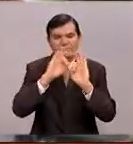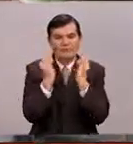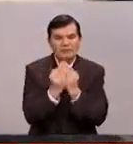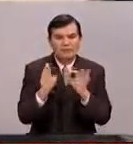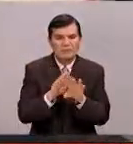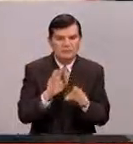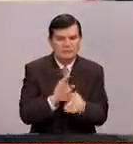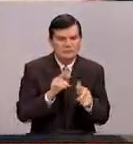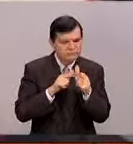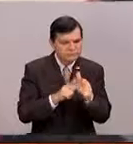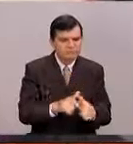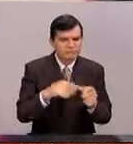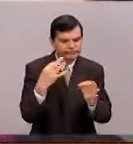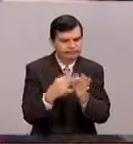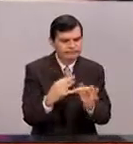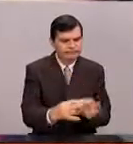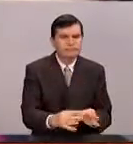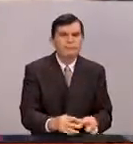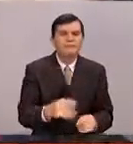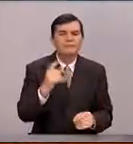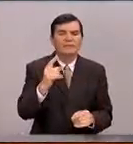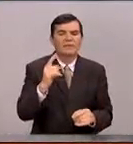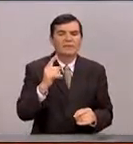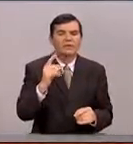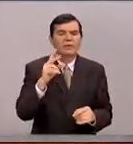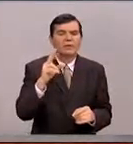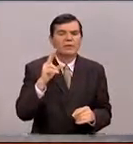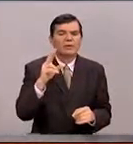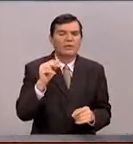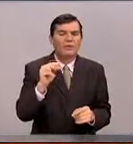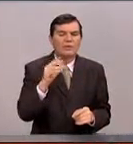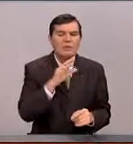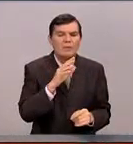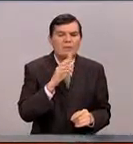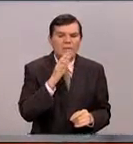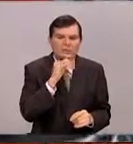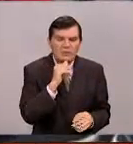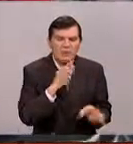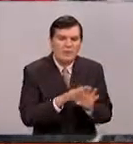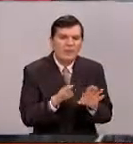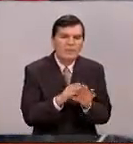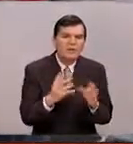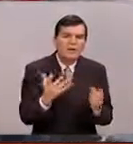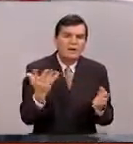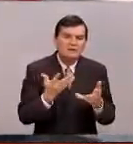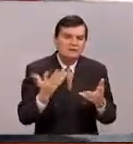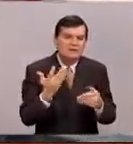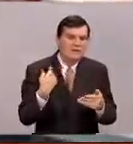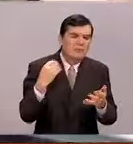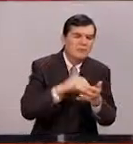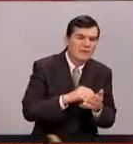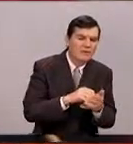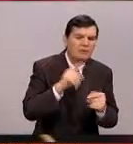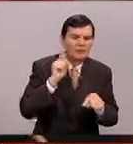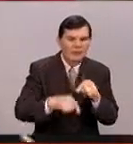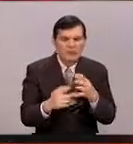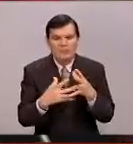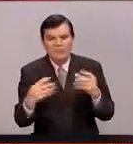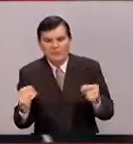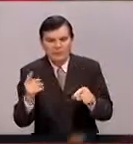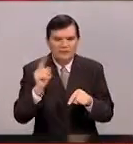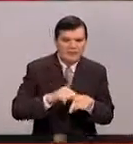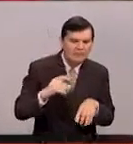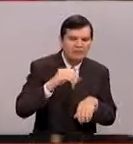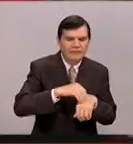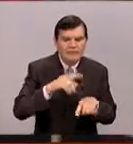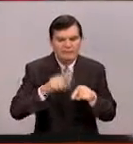continua, permanente. O puede, son programas que no pueden aparecer y desaparecer, no y